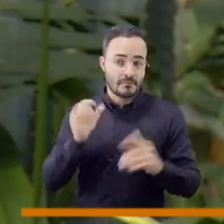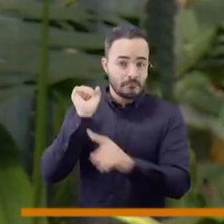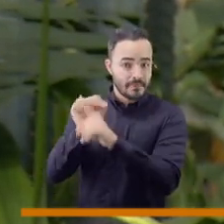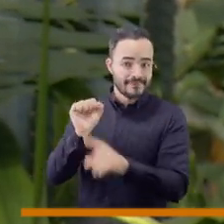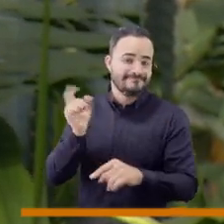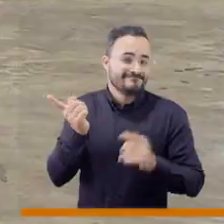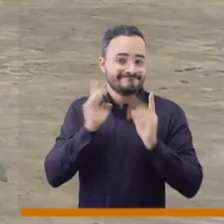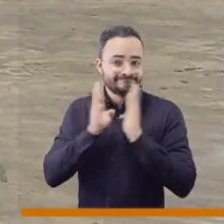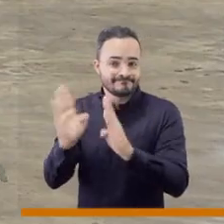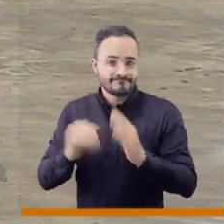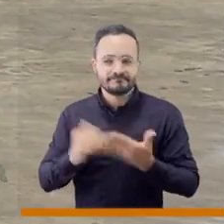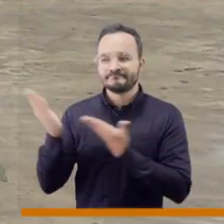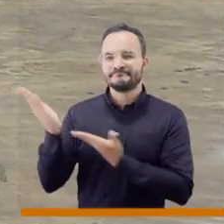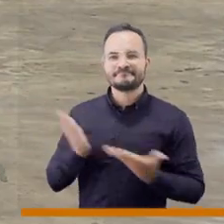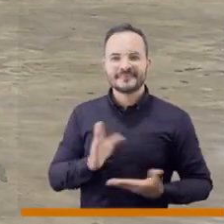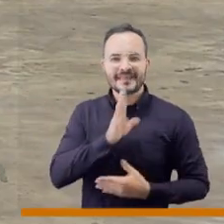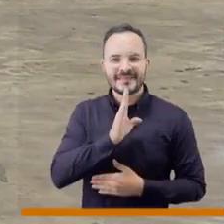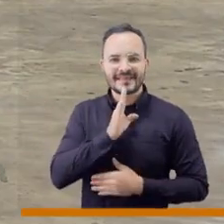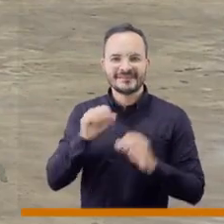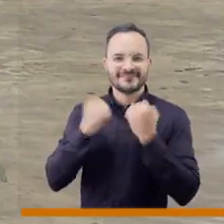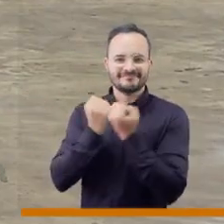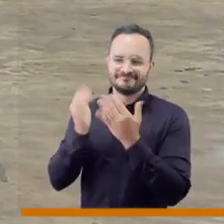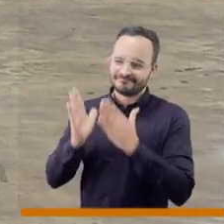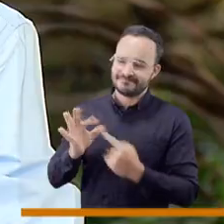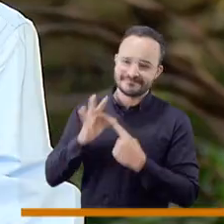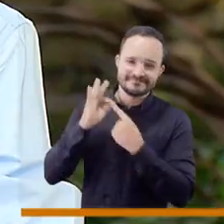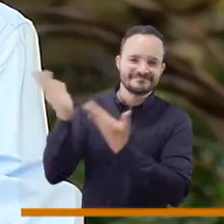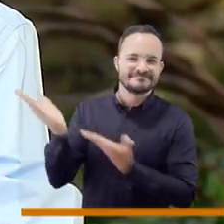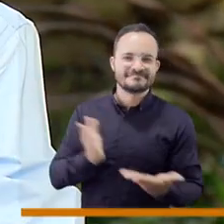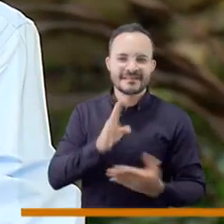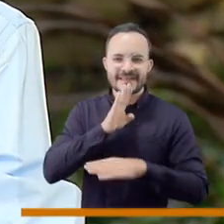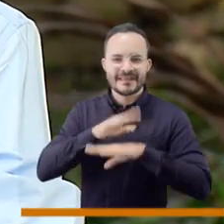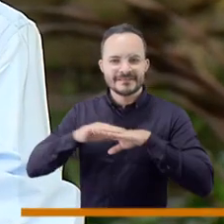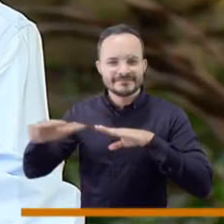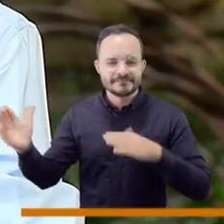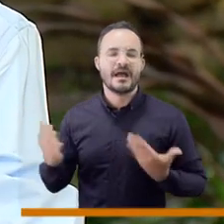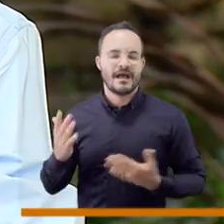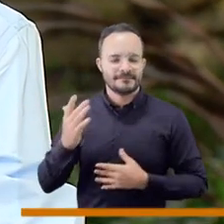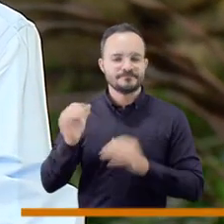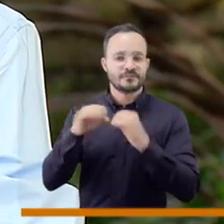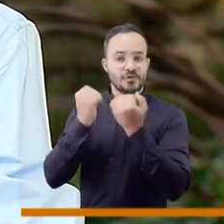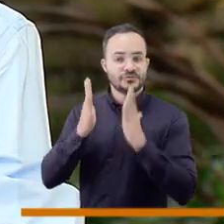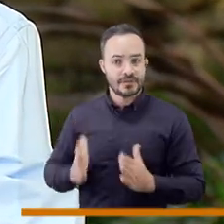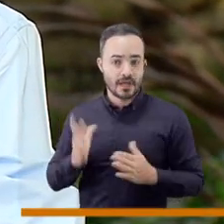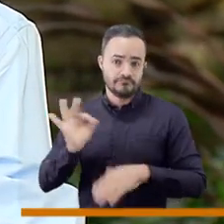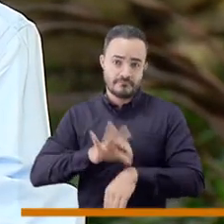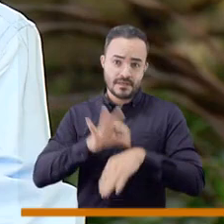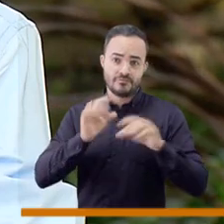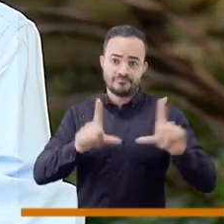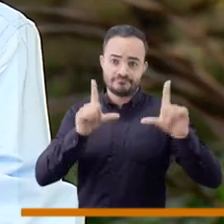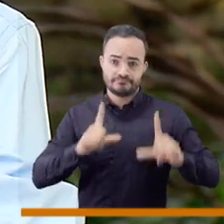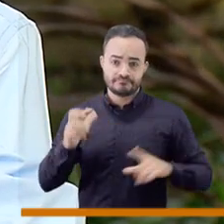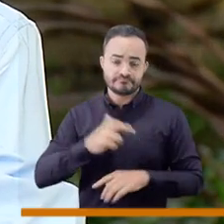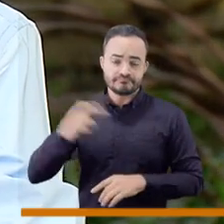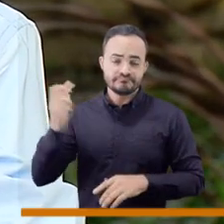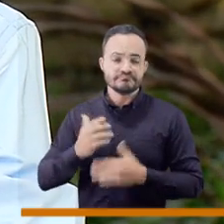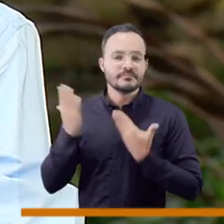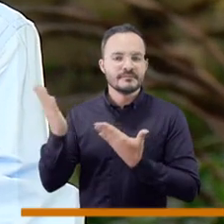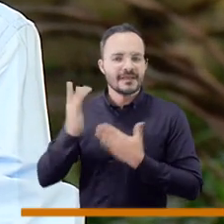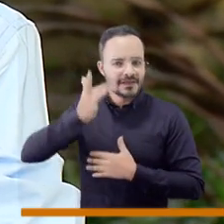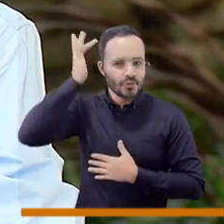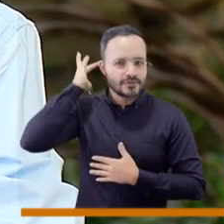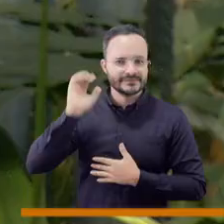la bienvenida a nuestro concejal anfitrión de hoy, concejal de Medellín, médico salubrista, Luis Bernardo Vélez